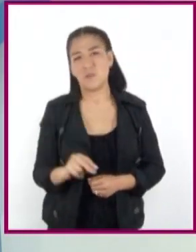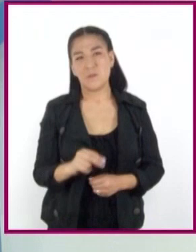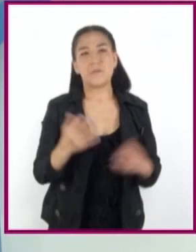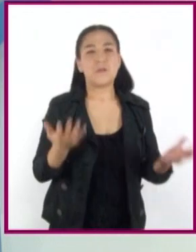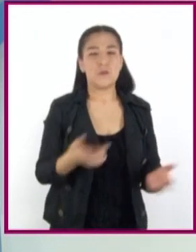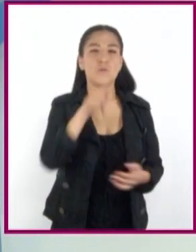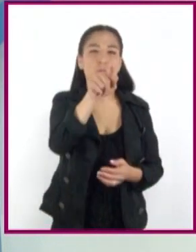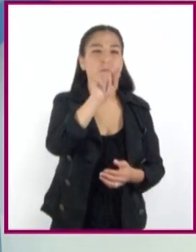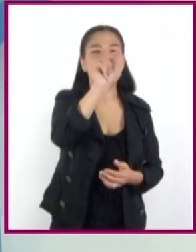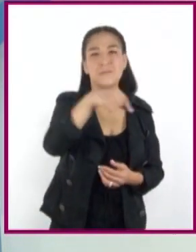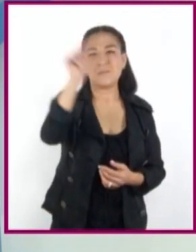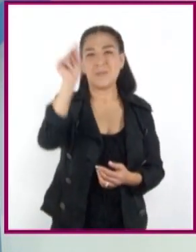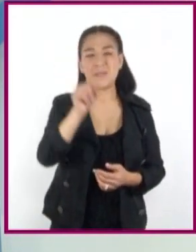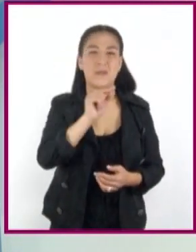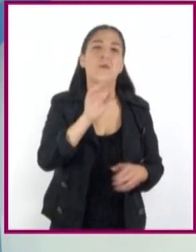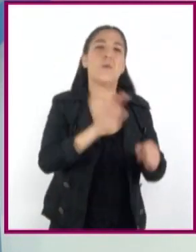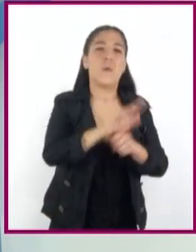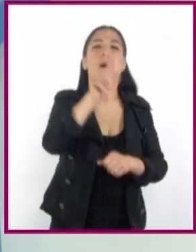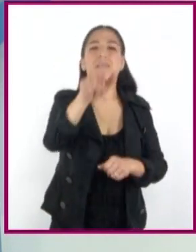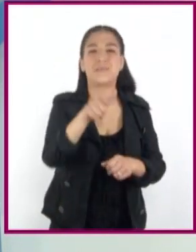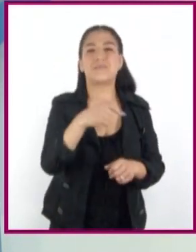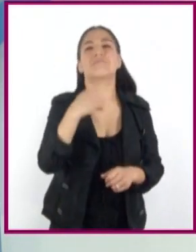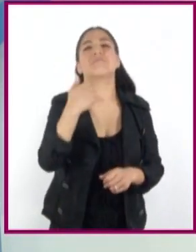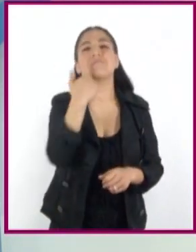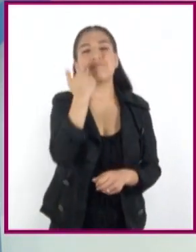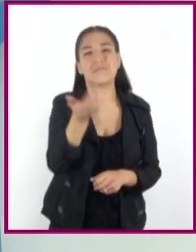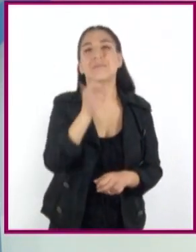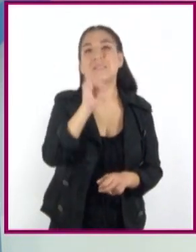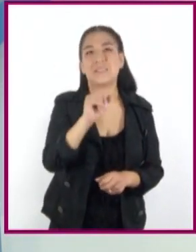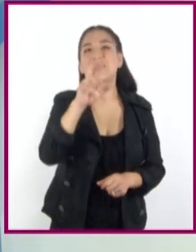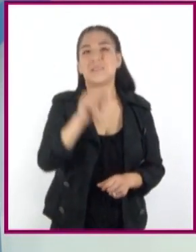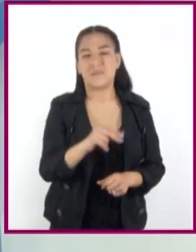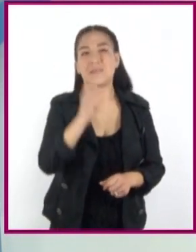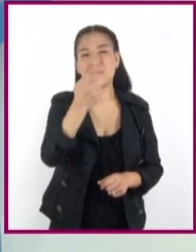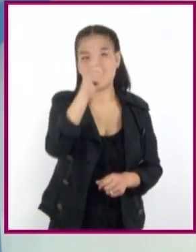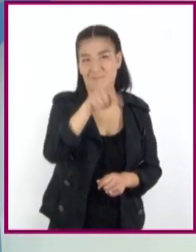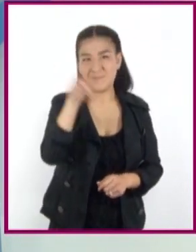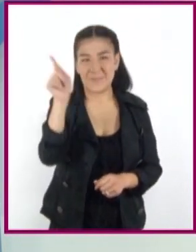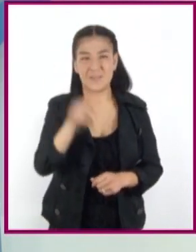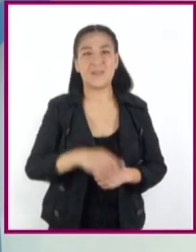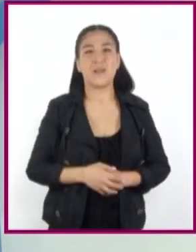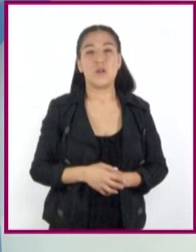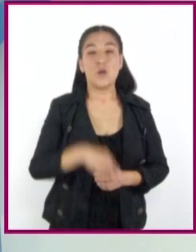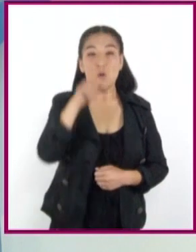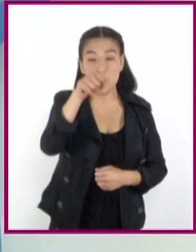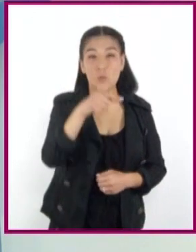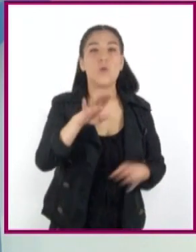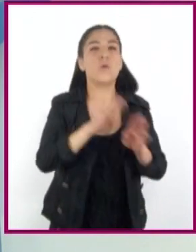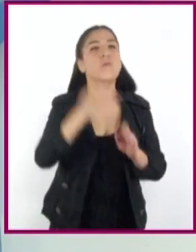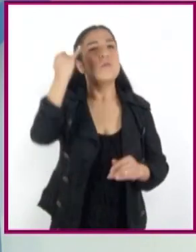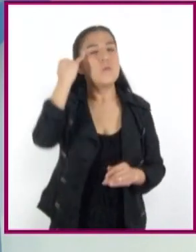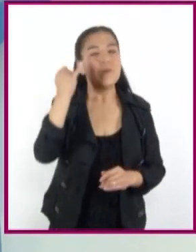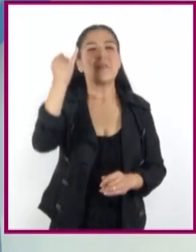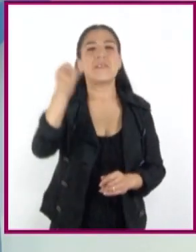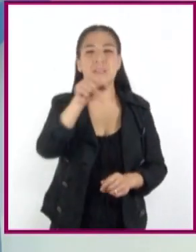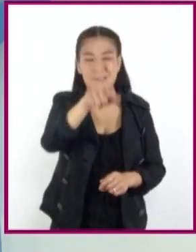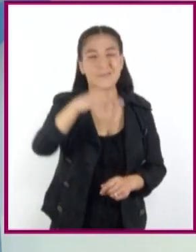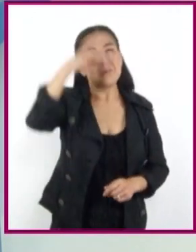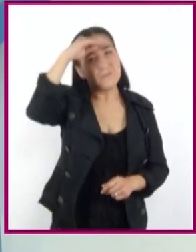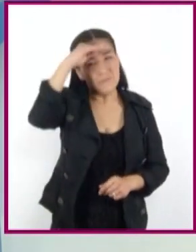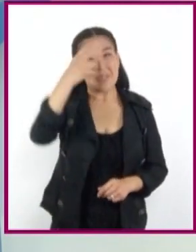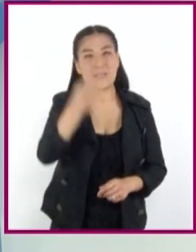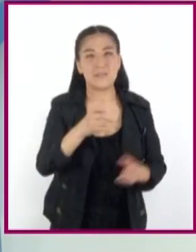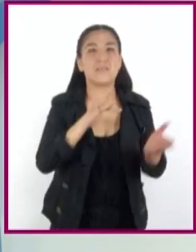o bien palomearlas la opción que refleje la acción que realizan. La idea es que reflexionen en las acciones que les pueden